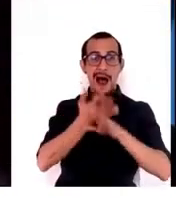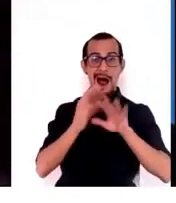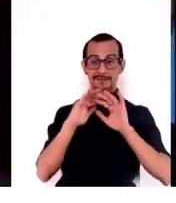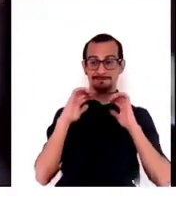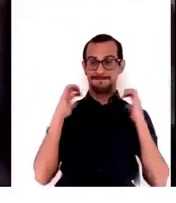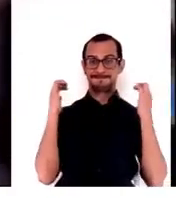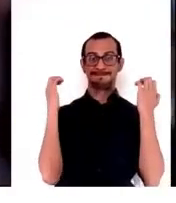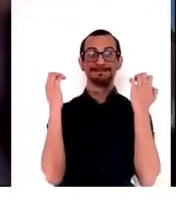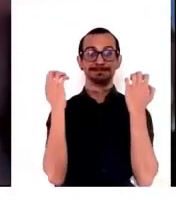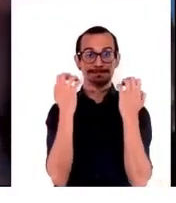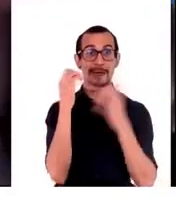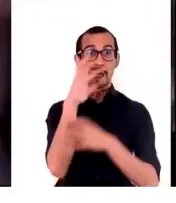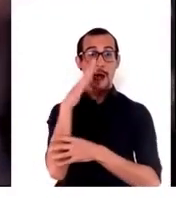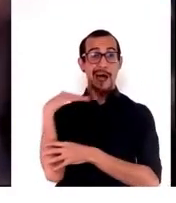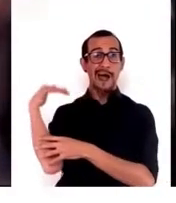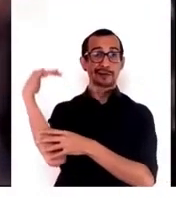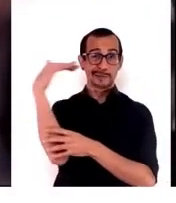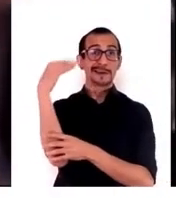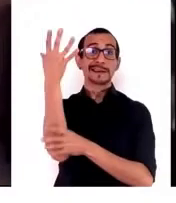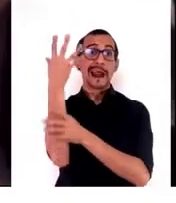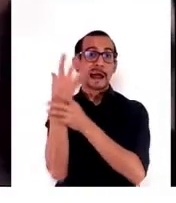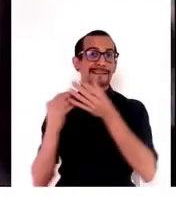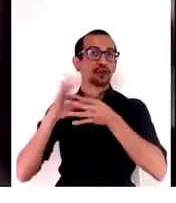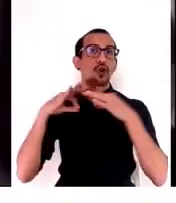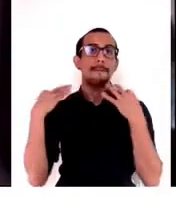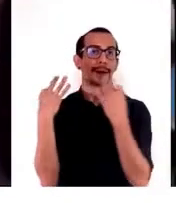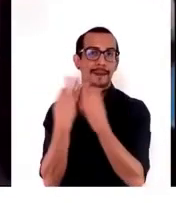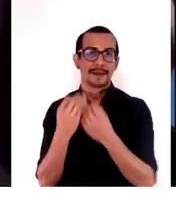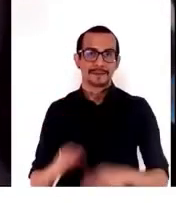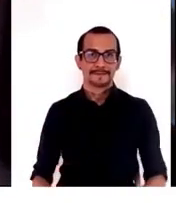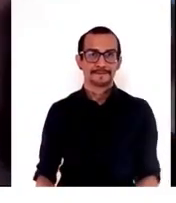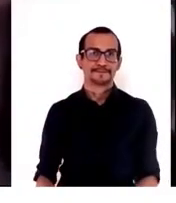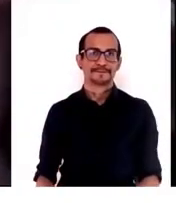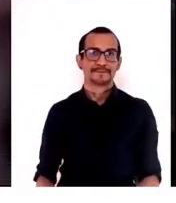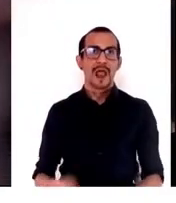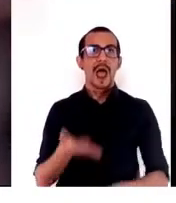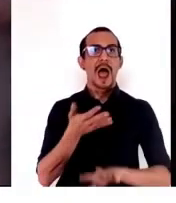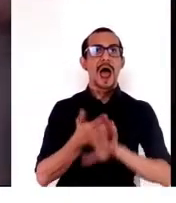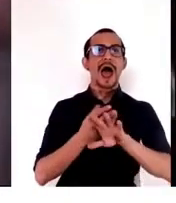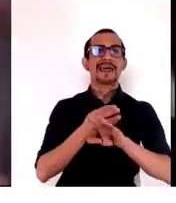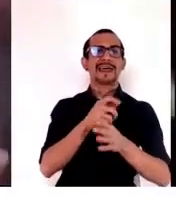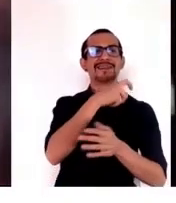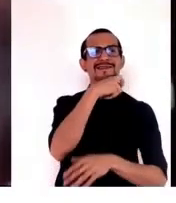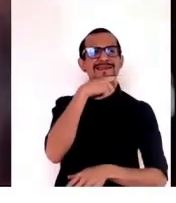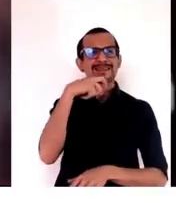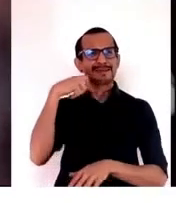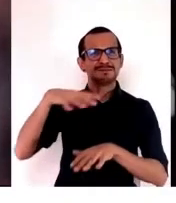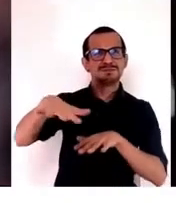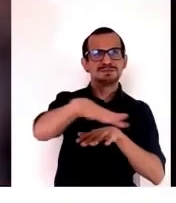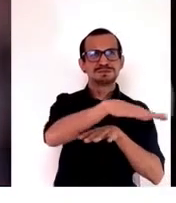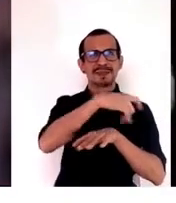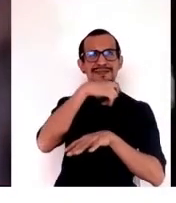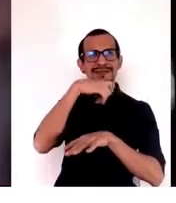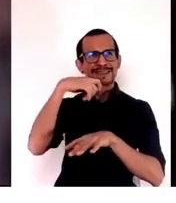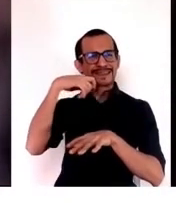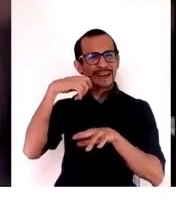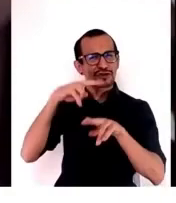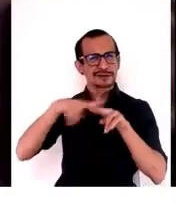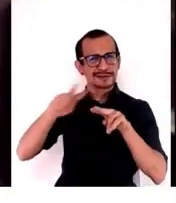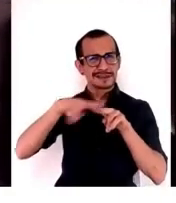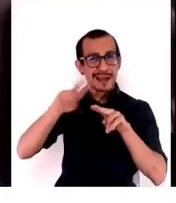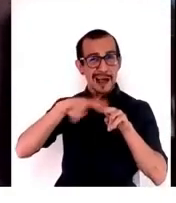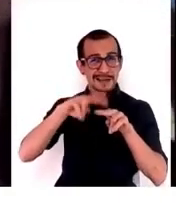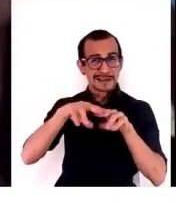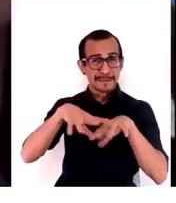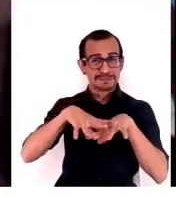desapareciendo completamente. Tenemos que los desiertos se hacen más y más arriba, que